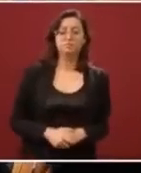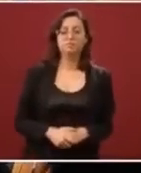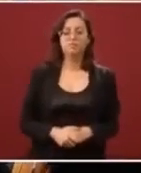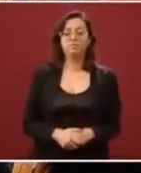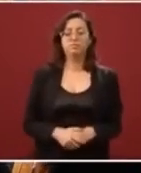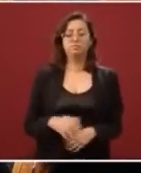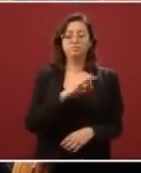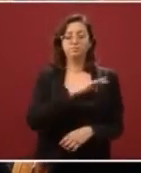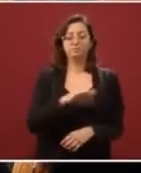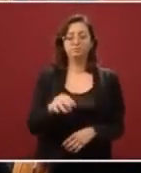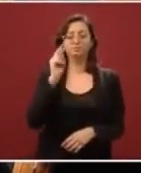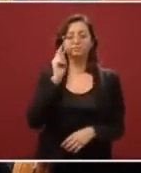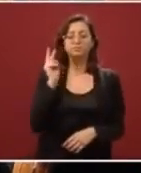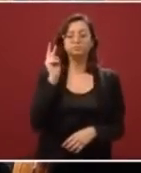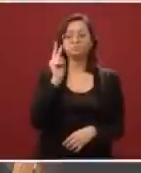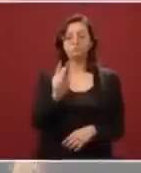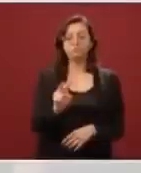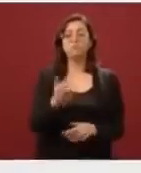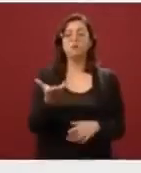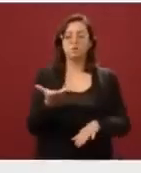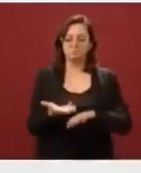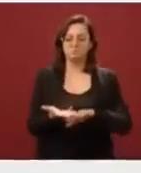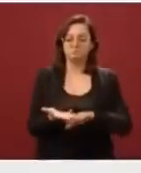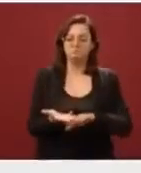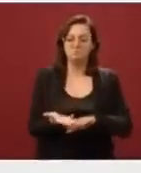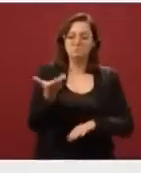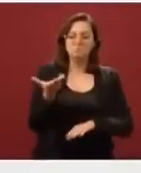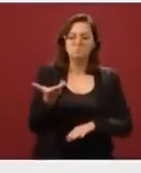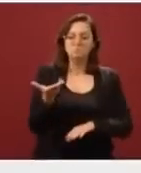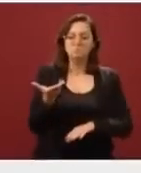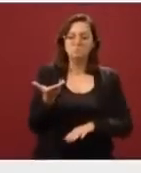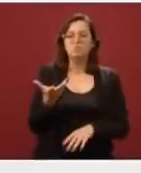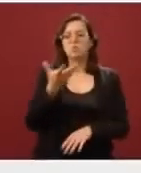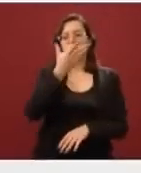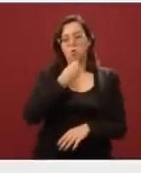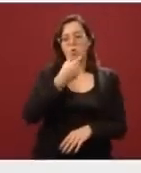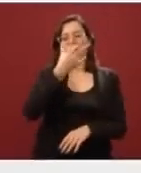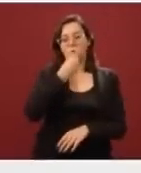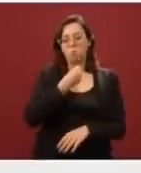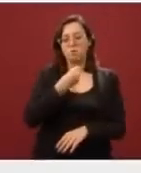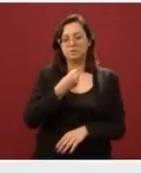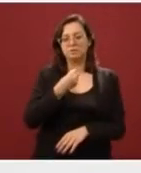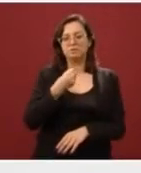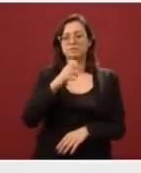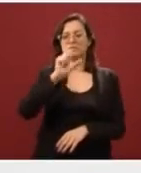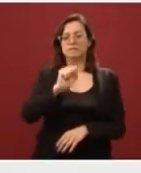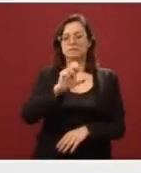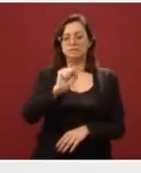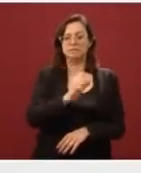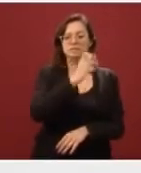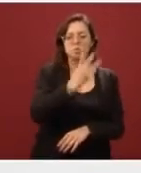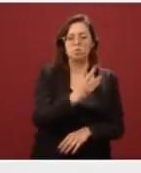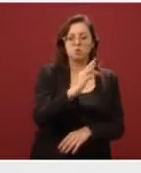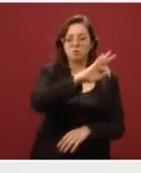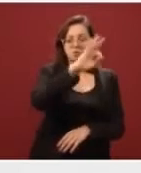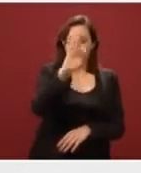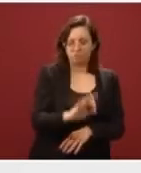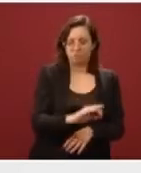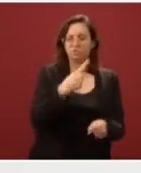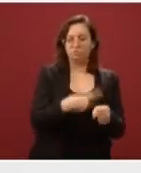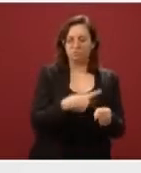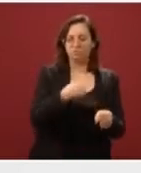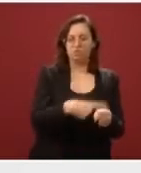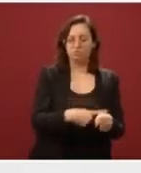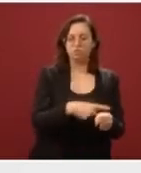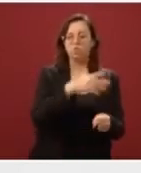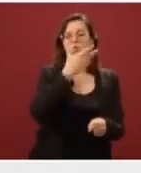para el día de hoy se puede decir que incrementó un poquito para el sexo masculino, llegando a ser ahora un 64 por ciento